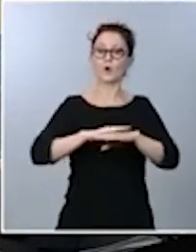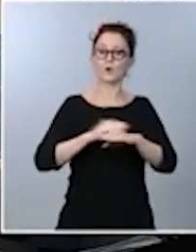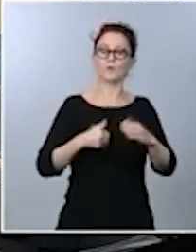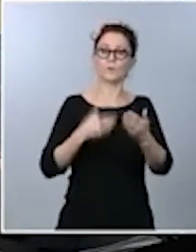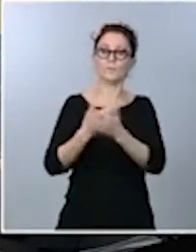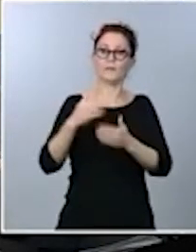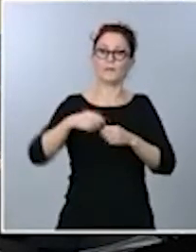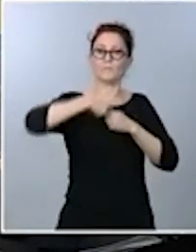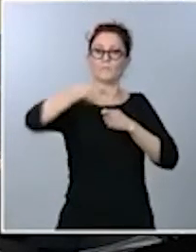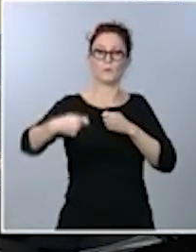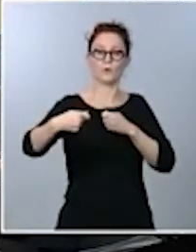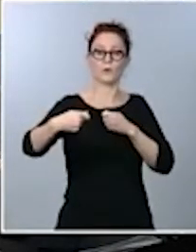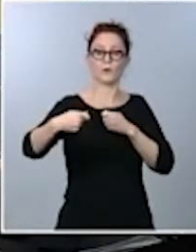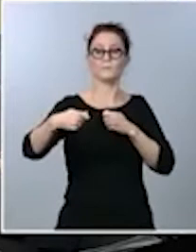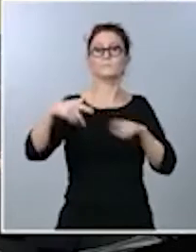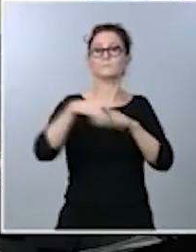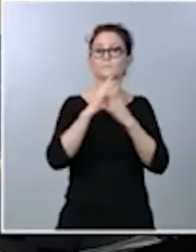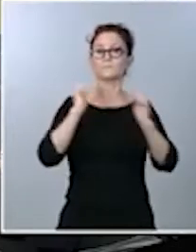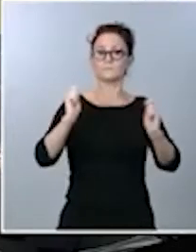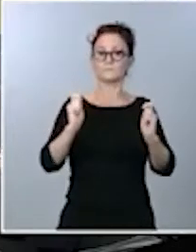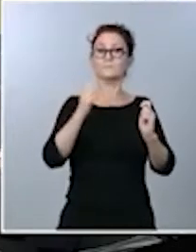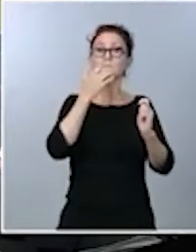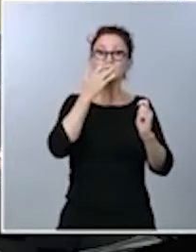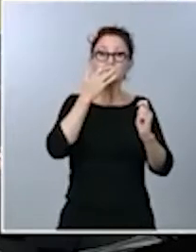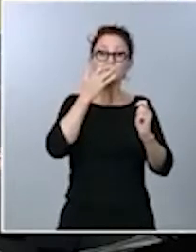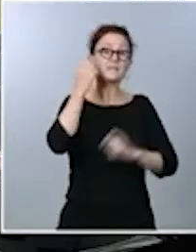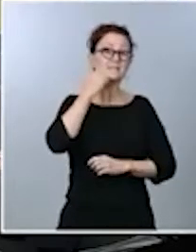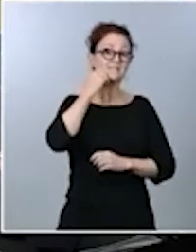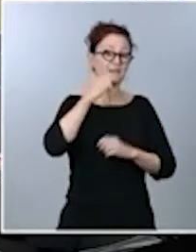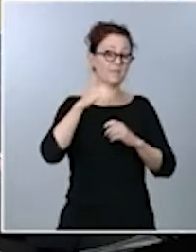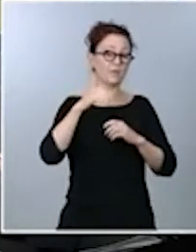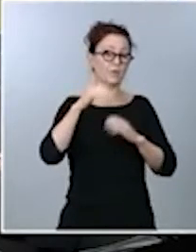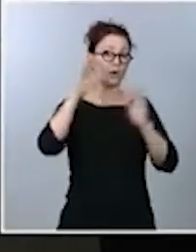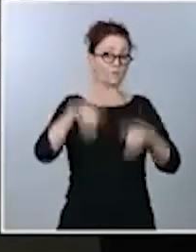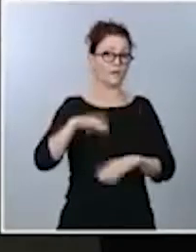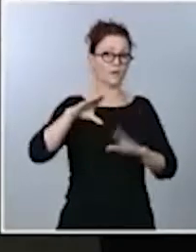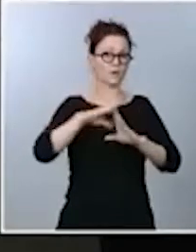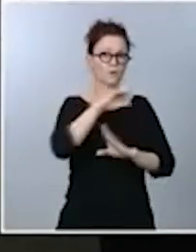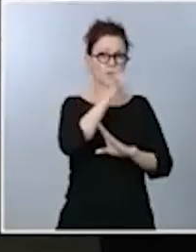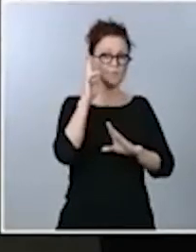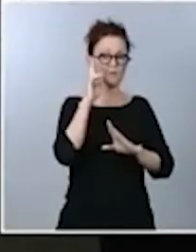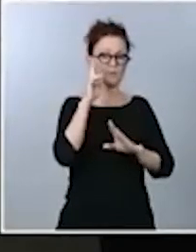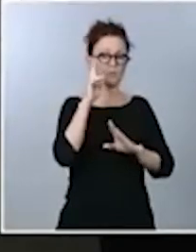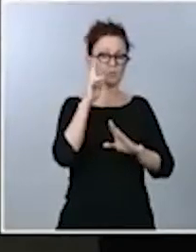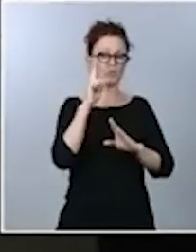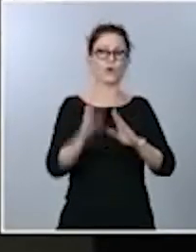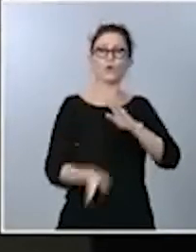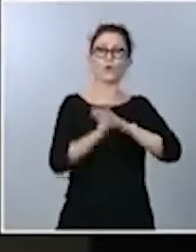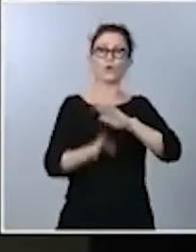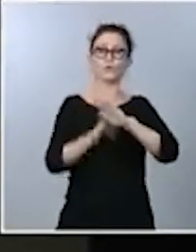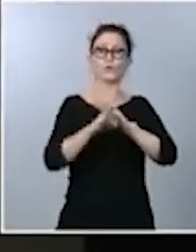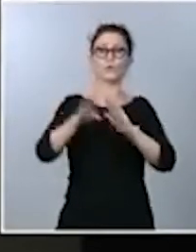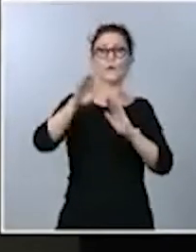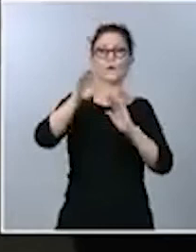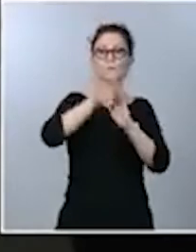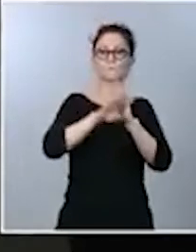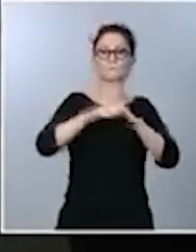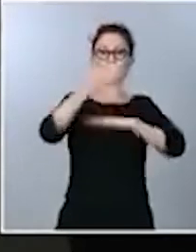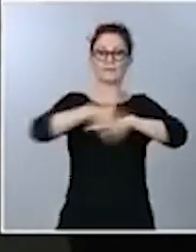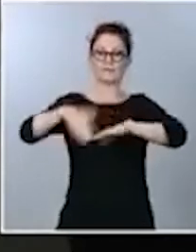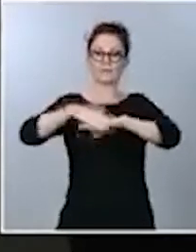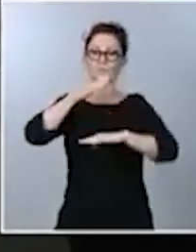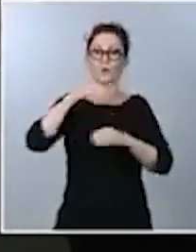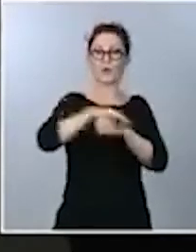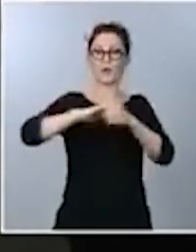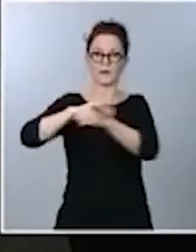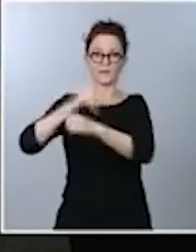¿qué alternativa tiene en el caso de que a partir del sábado la Comunidad de Madrid se limite a mantener las restricciones por áreas sanitarias? Y, en segundo lugar, ¿qué le